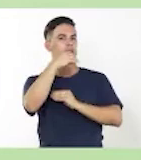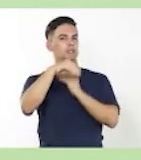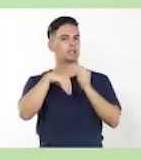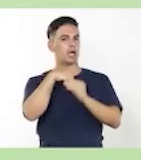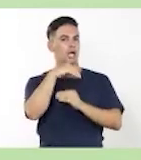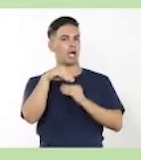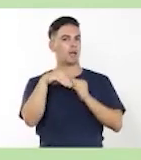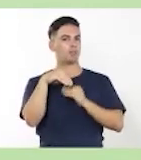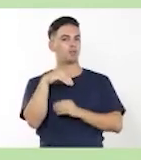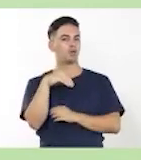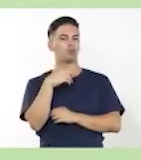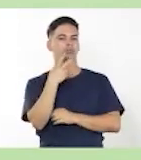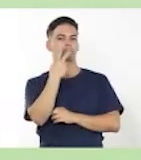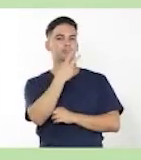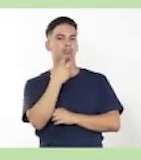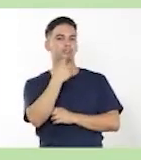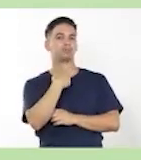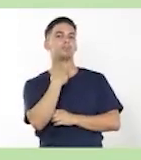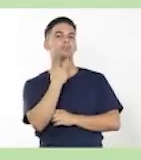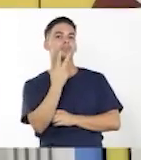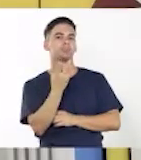léxico o sintácticos.